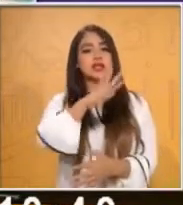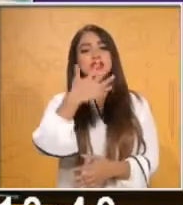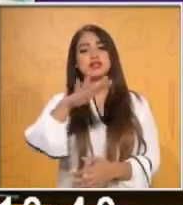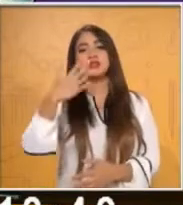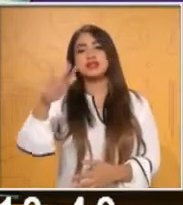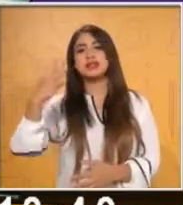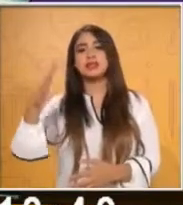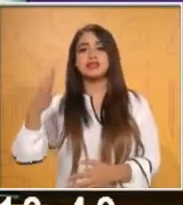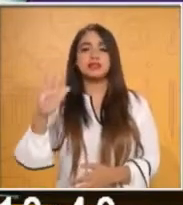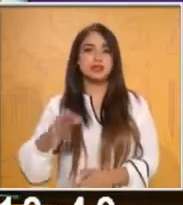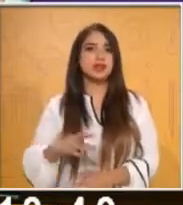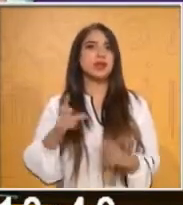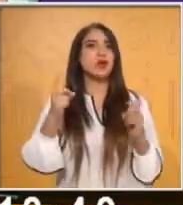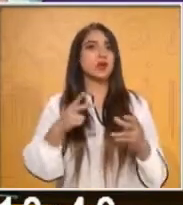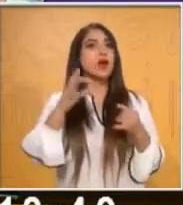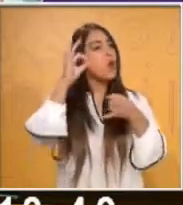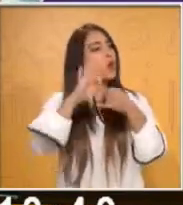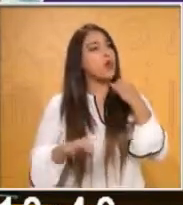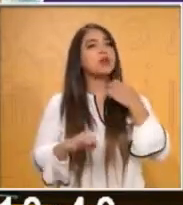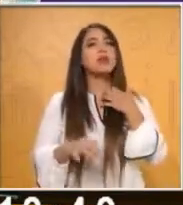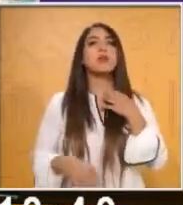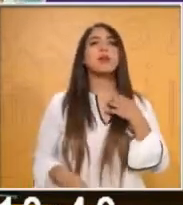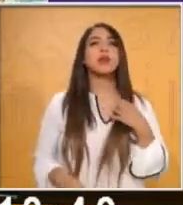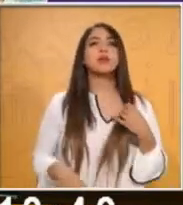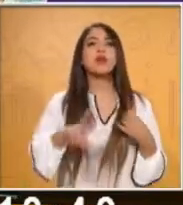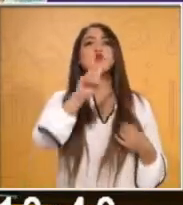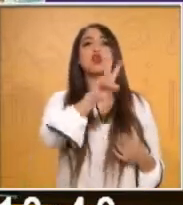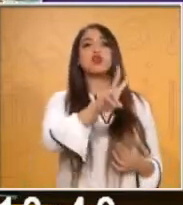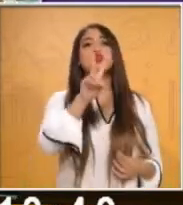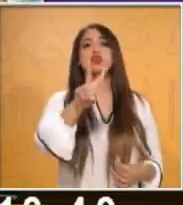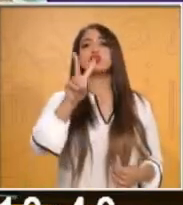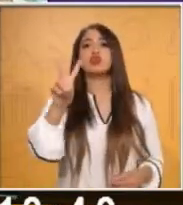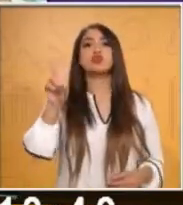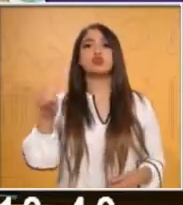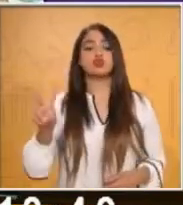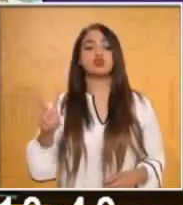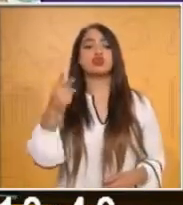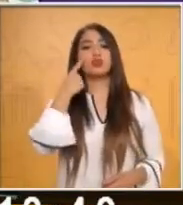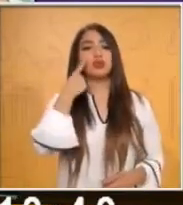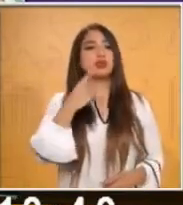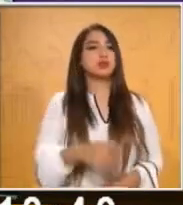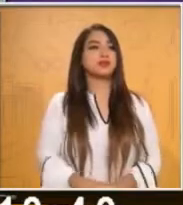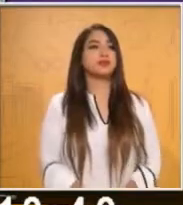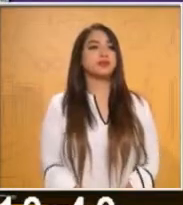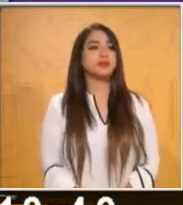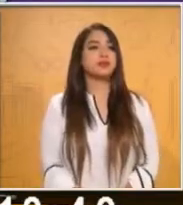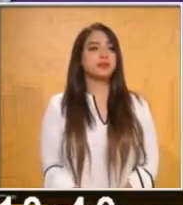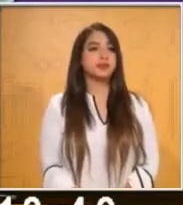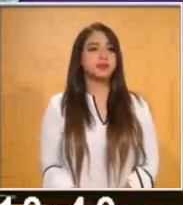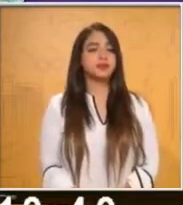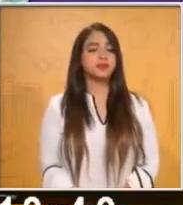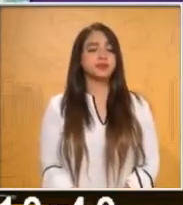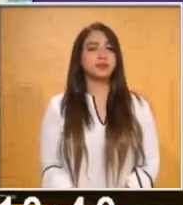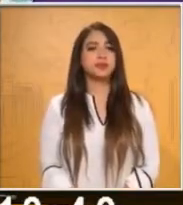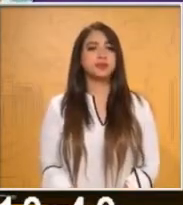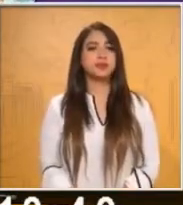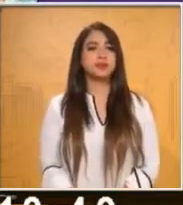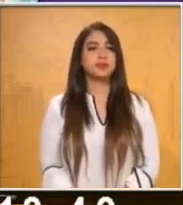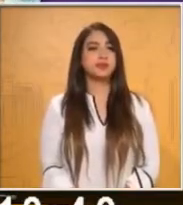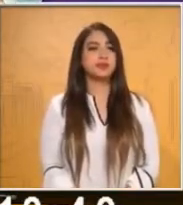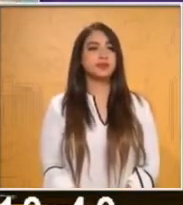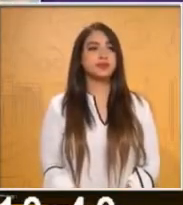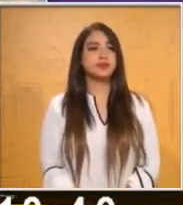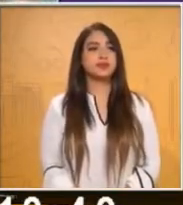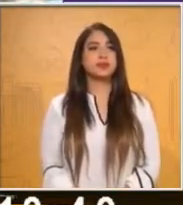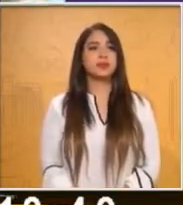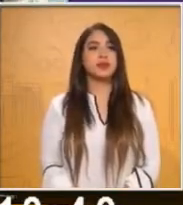descendente. Última vertiente. De 2 en 2. Ahora vamos a comenzar. Le decimos, nos vamos a ir de primero de